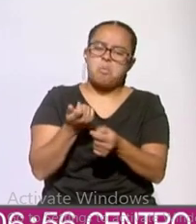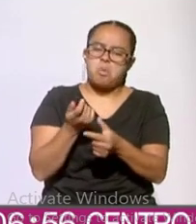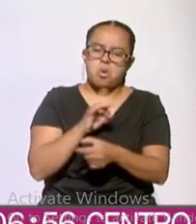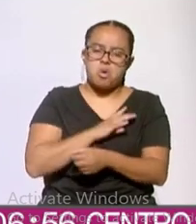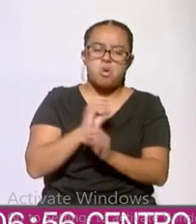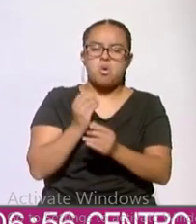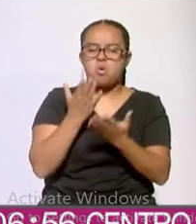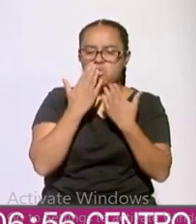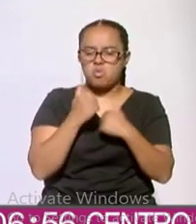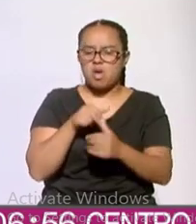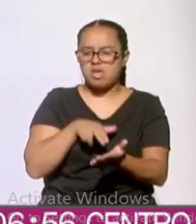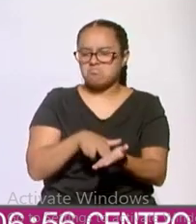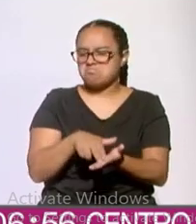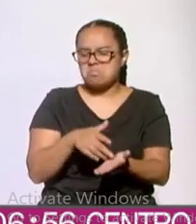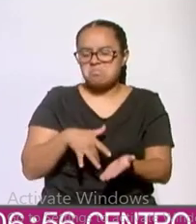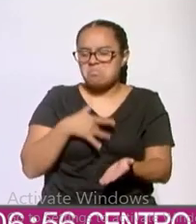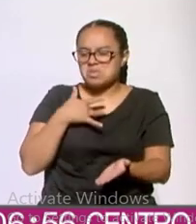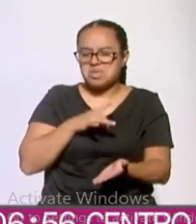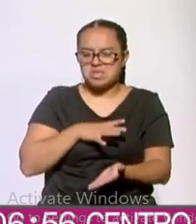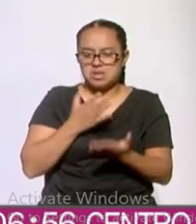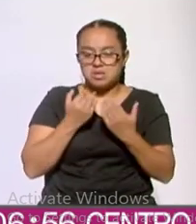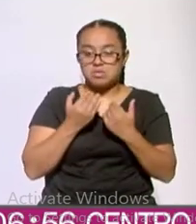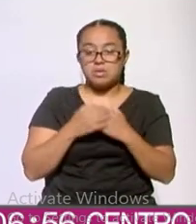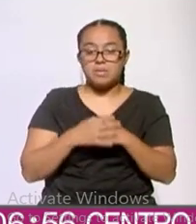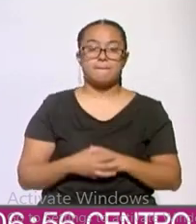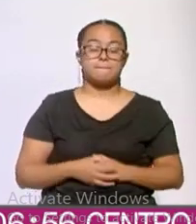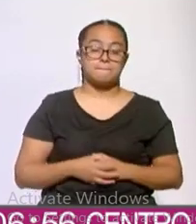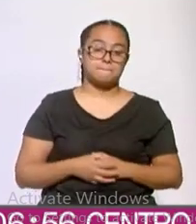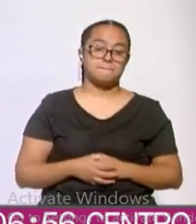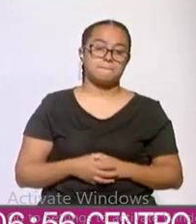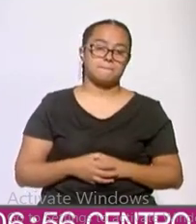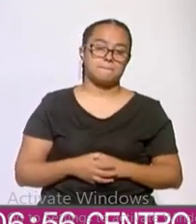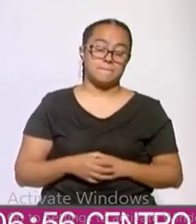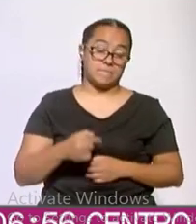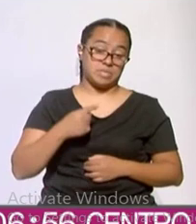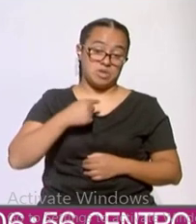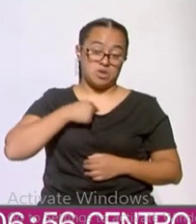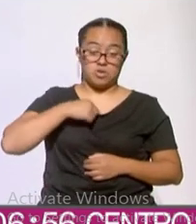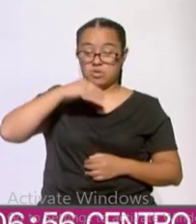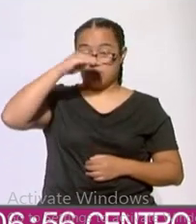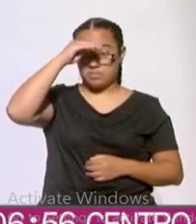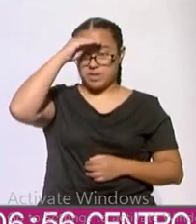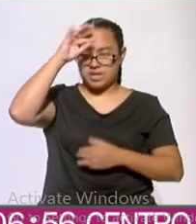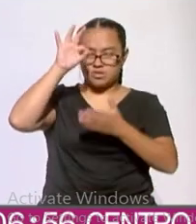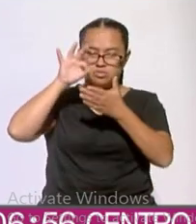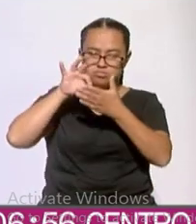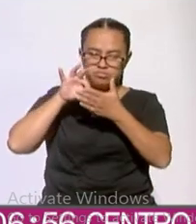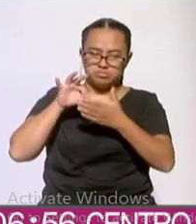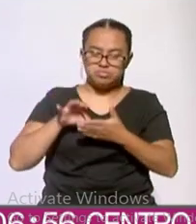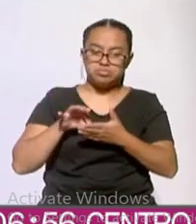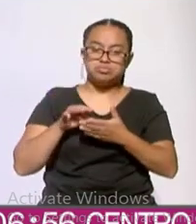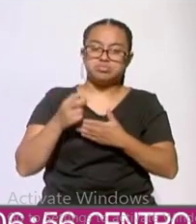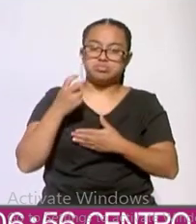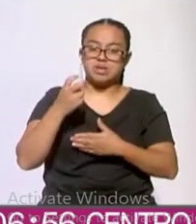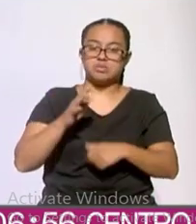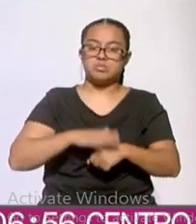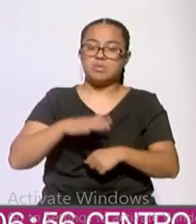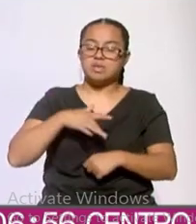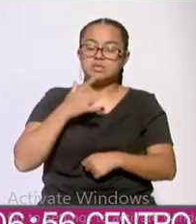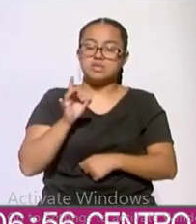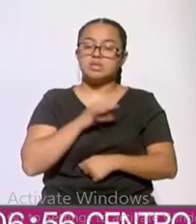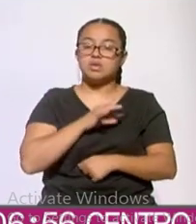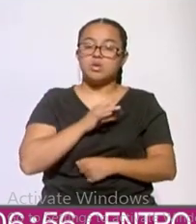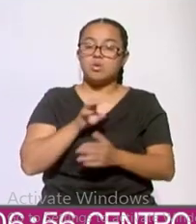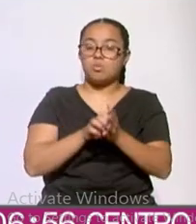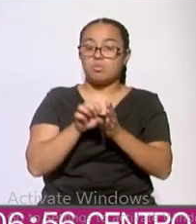que es el verde. Entre más alejado, y te diría, me parece que aquí el indicador que genera más temor es